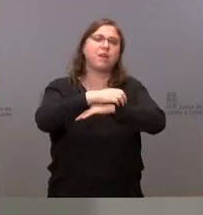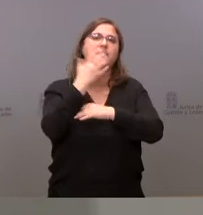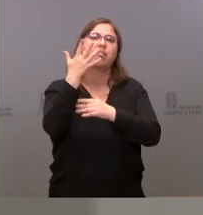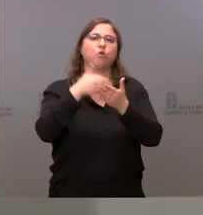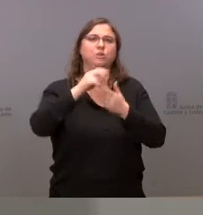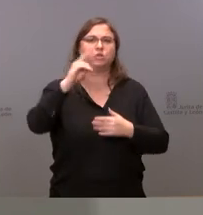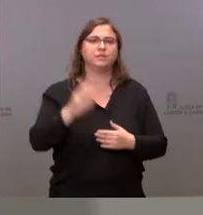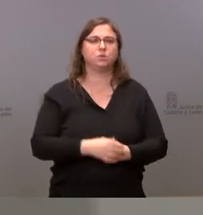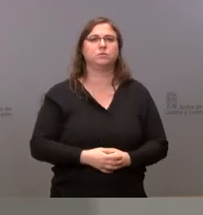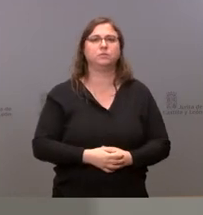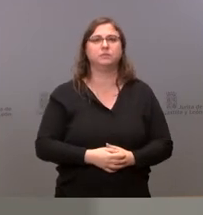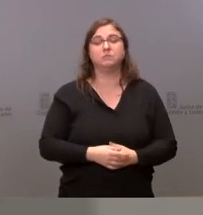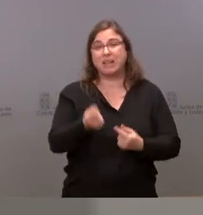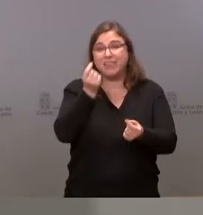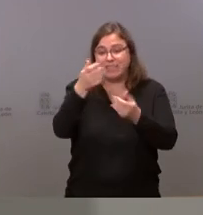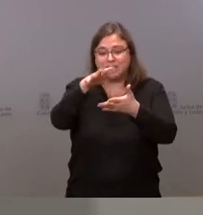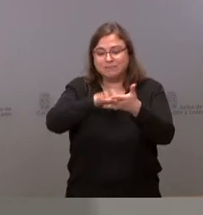euros no sé si del detalle